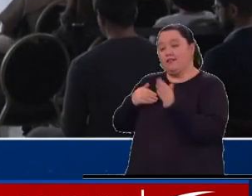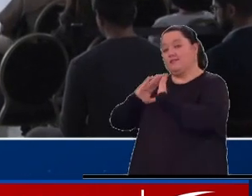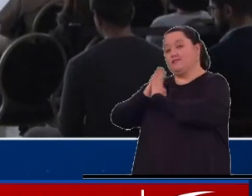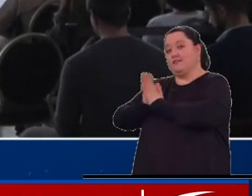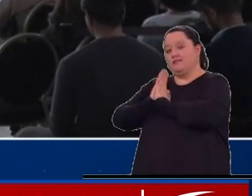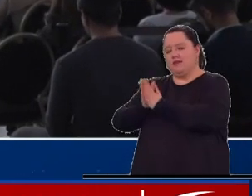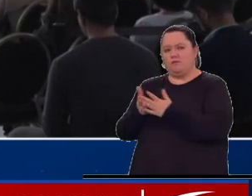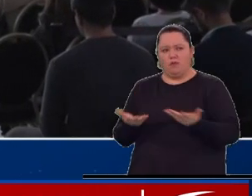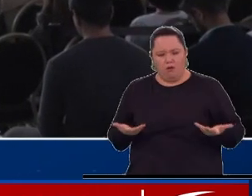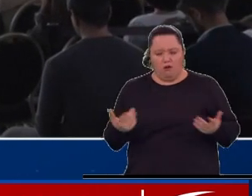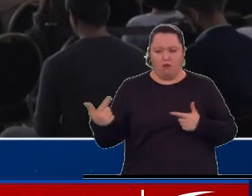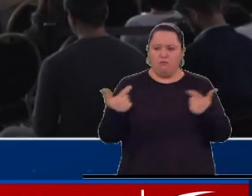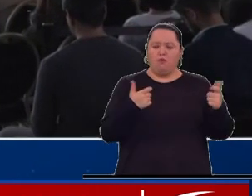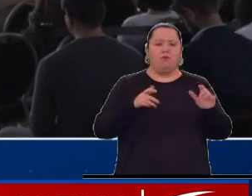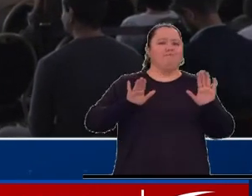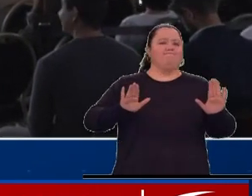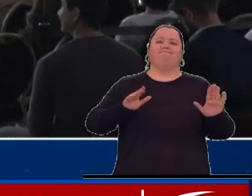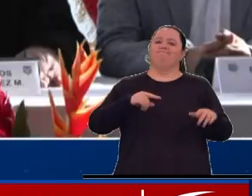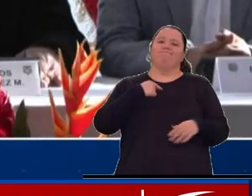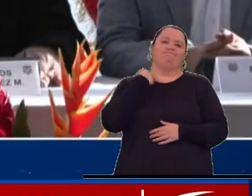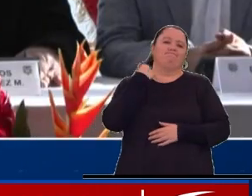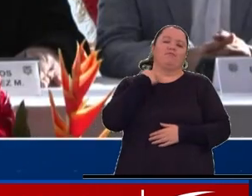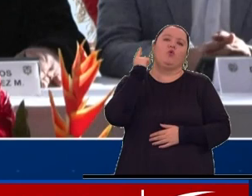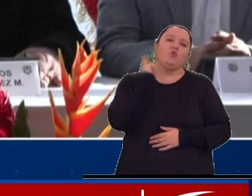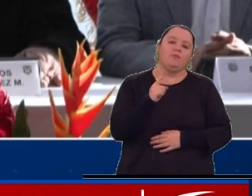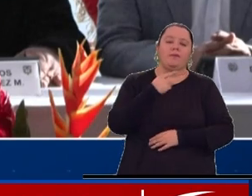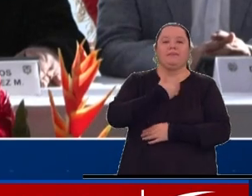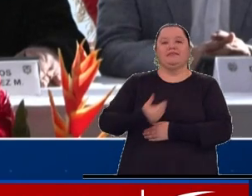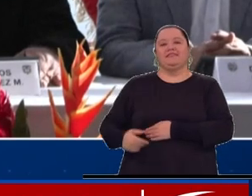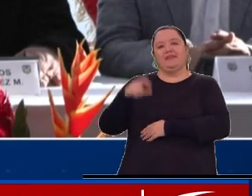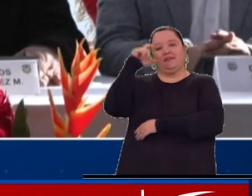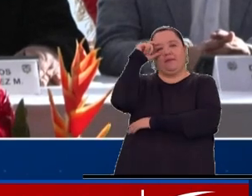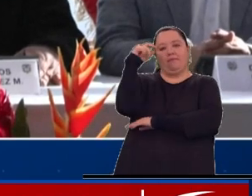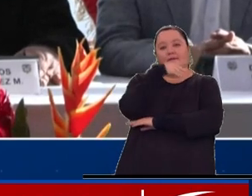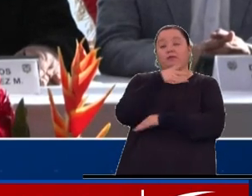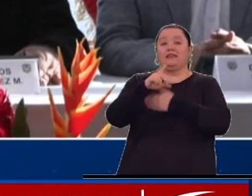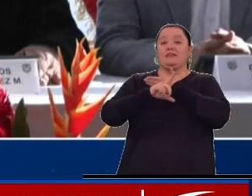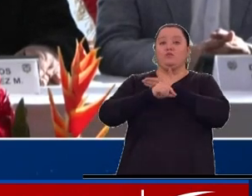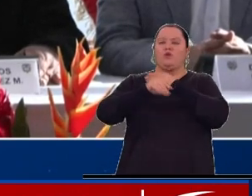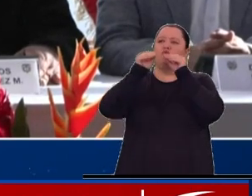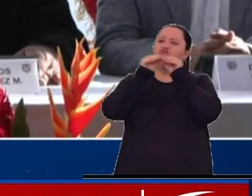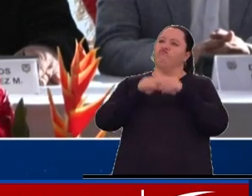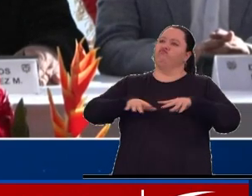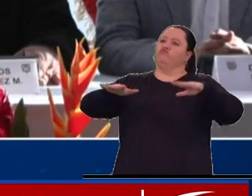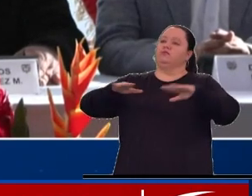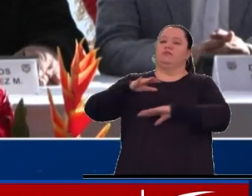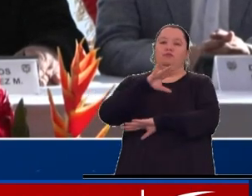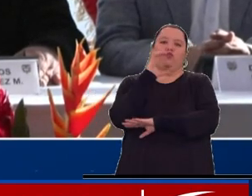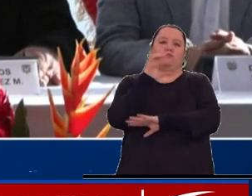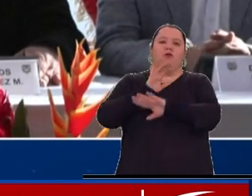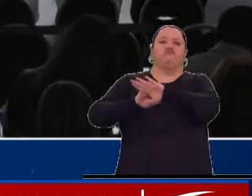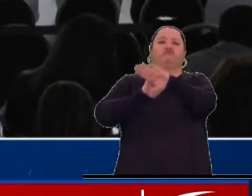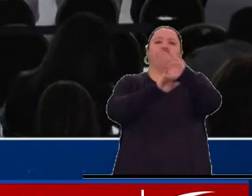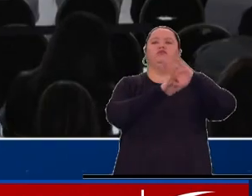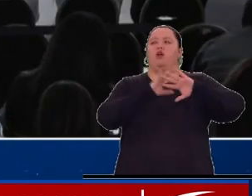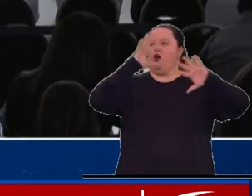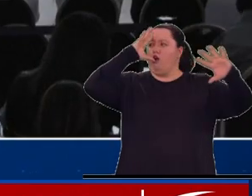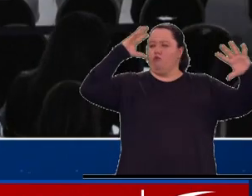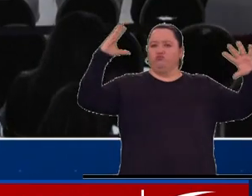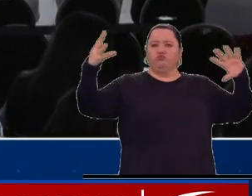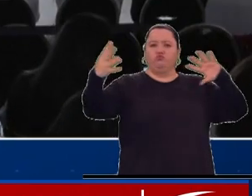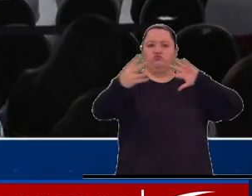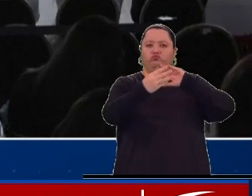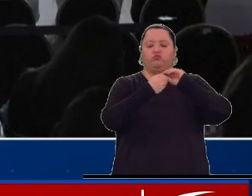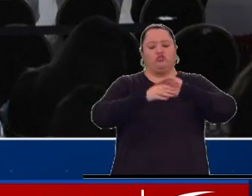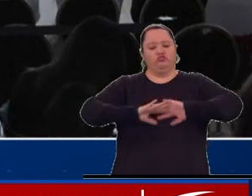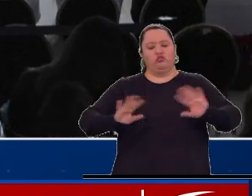frustrara esta posibilidad cuando el presidente Gustavo Petro, a través de un trino, le anunció al país que habían llegado a un acuerdo con